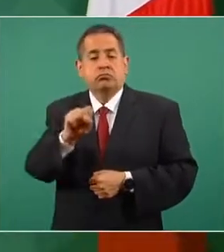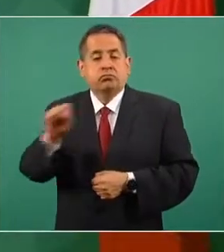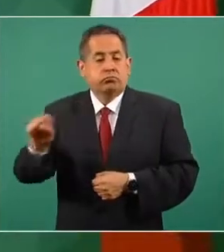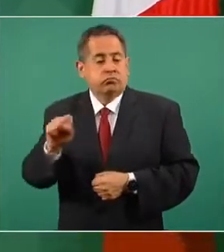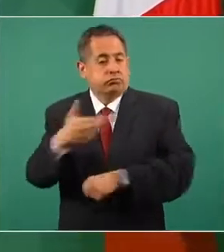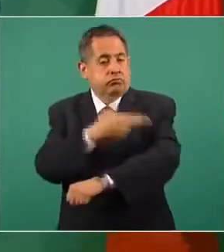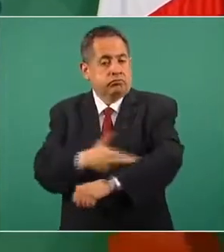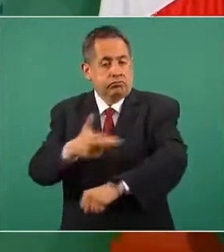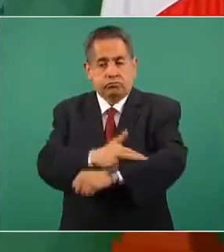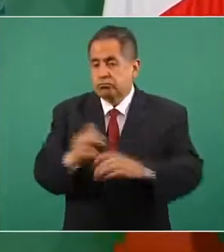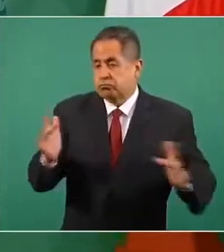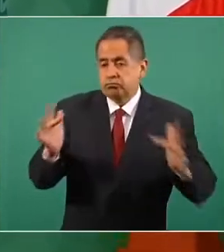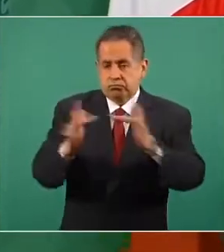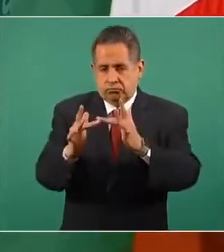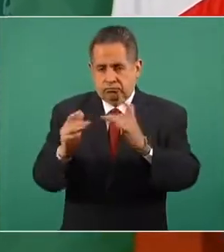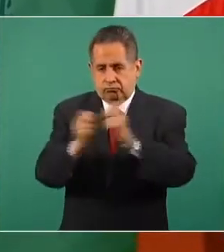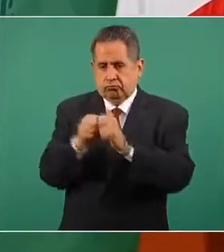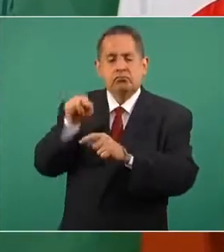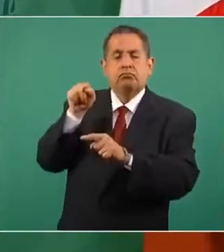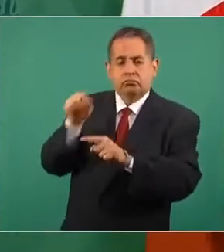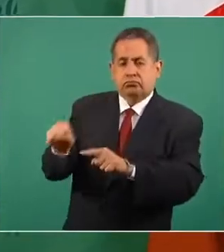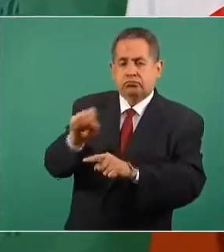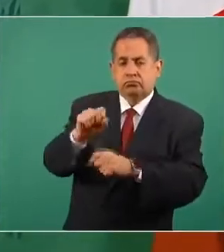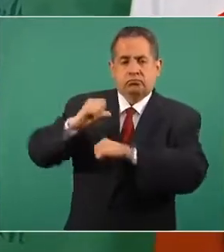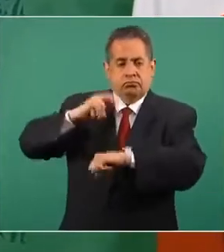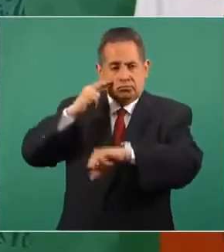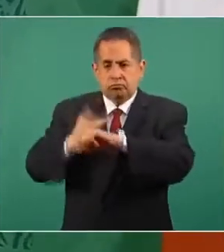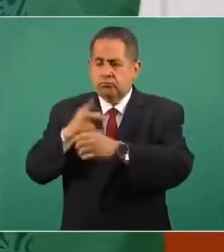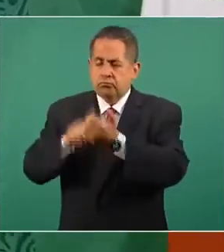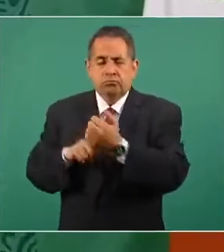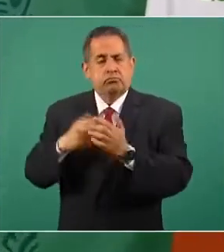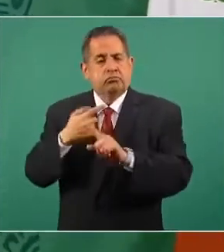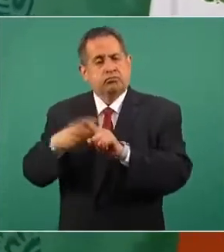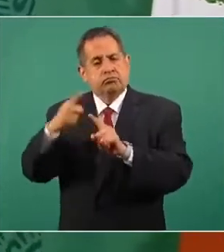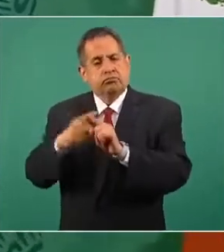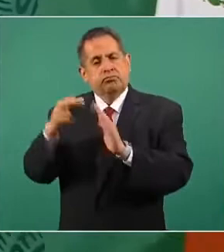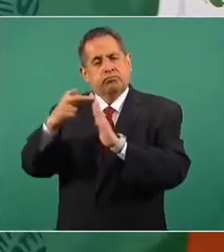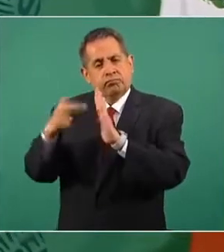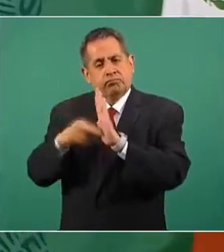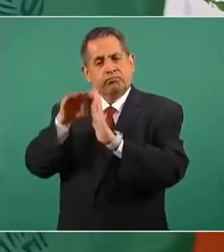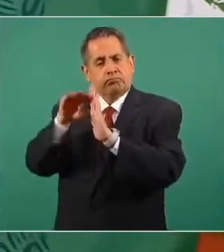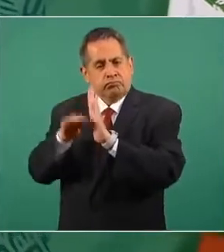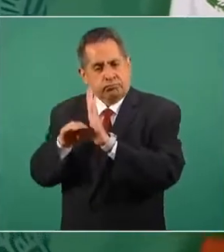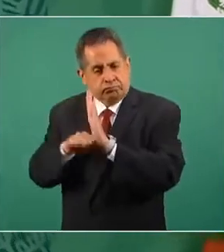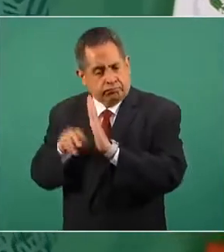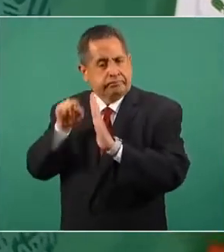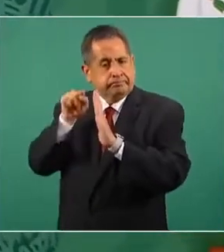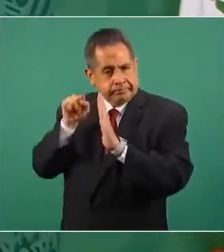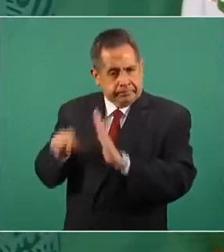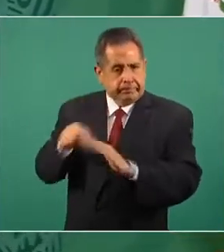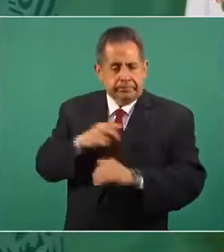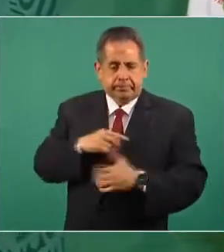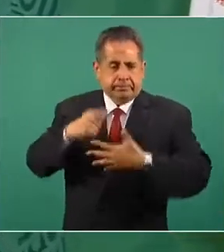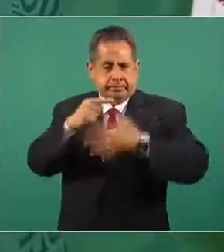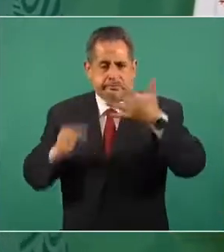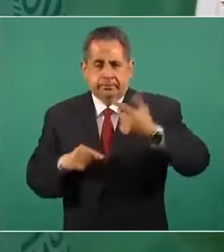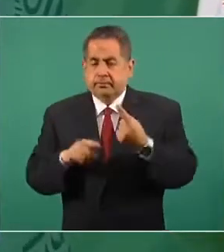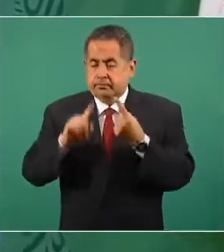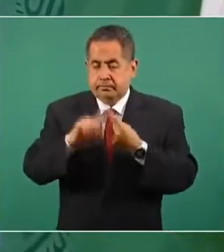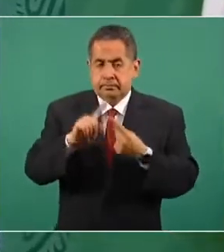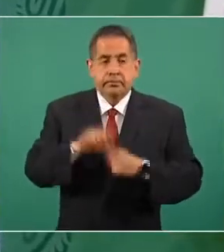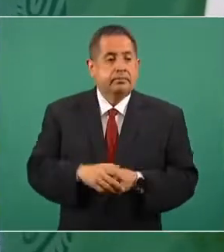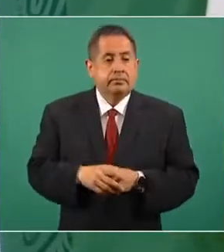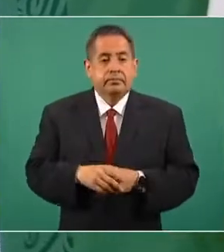realizar ante la Secretaría de Salud los siguientes pasos o los siguientes lineamientos, que son cinco. Primero,